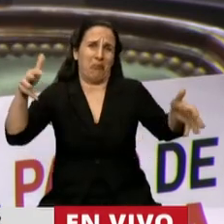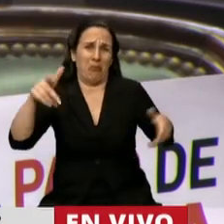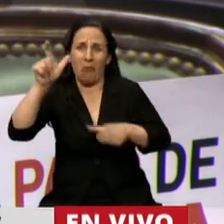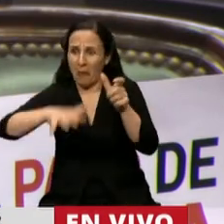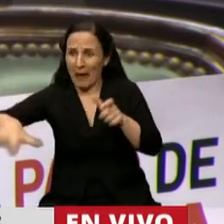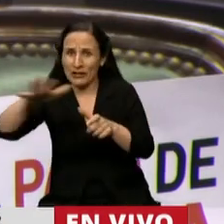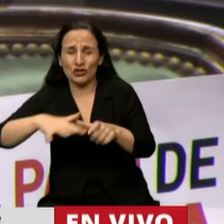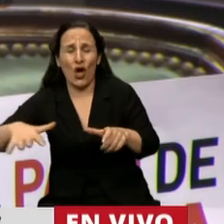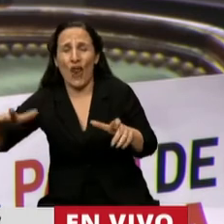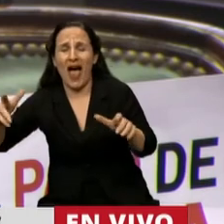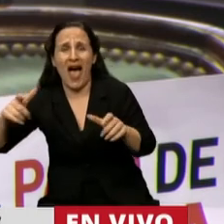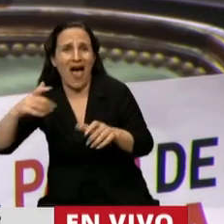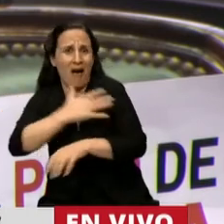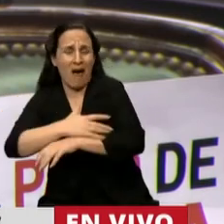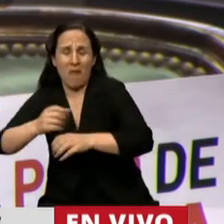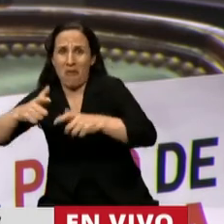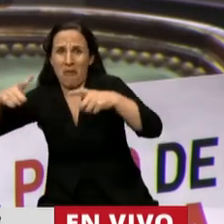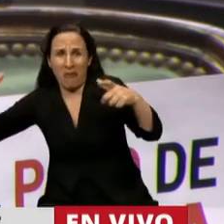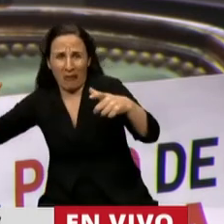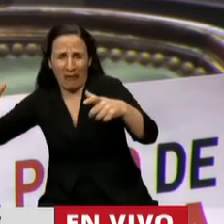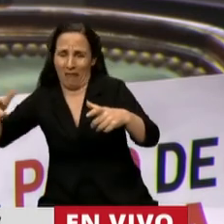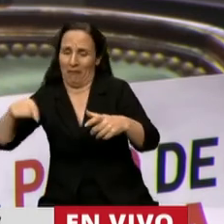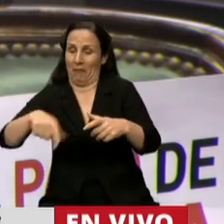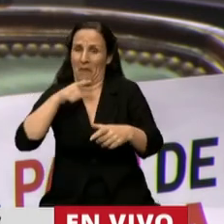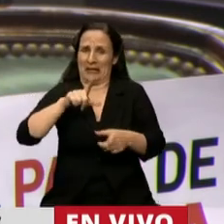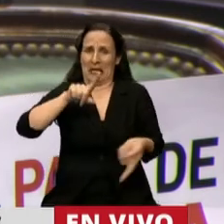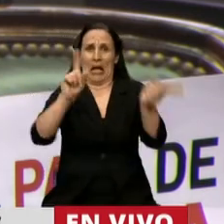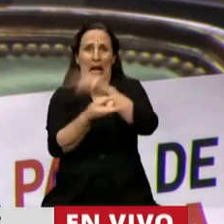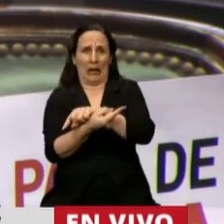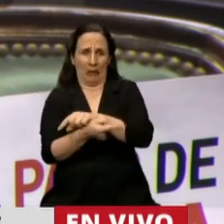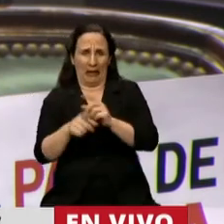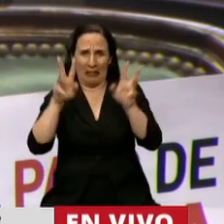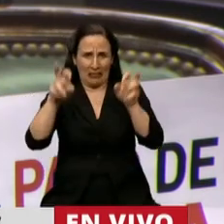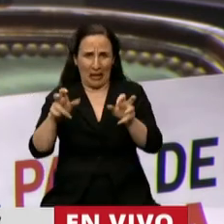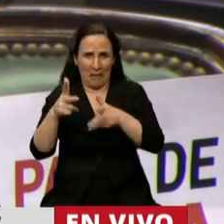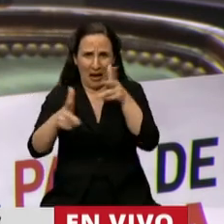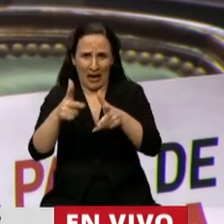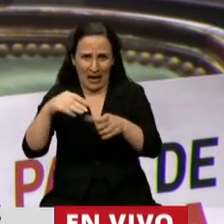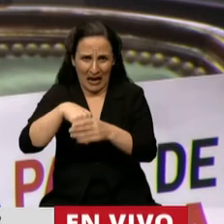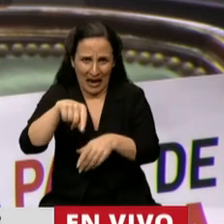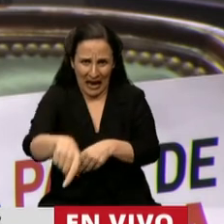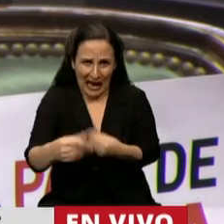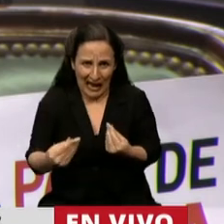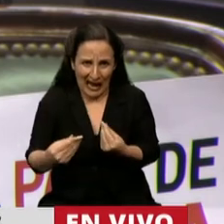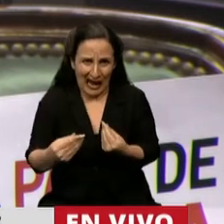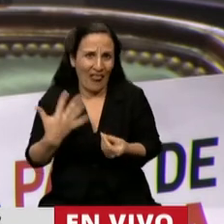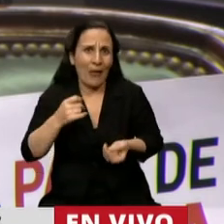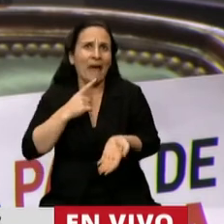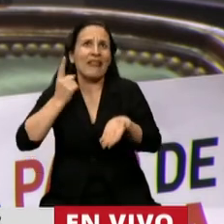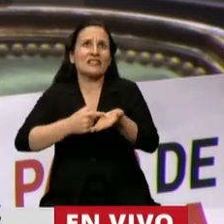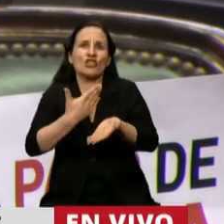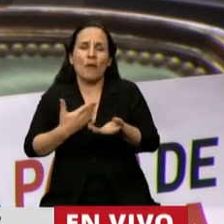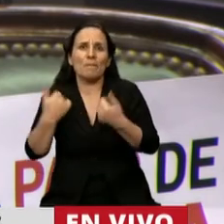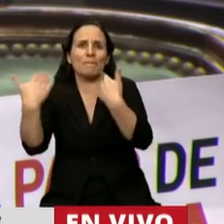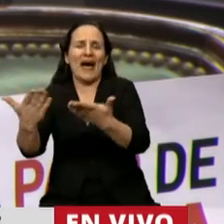mayorías, me parece justamente lo contrario a lo que se debería estar debatiendo y discutiendo, que son medidas que favorezcan a esos